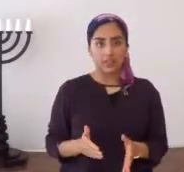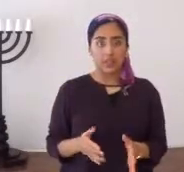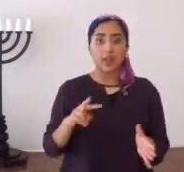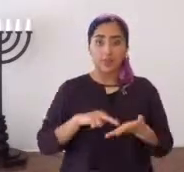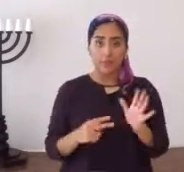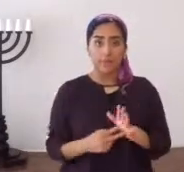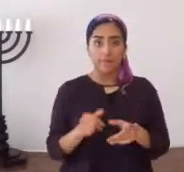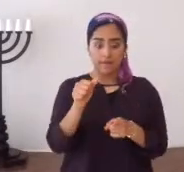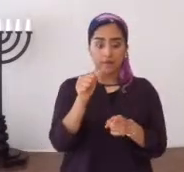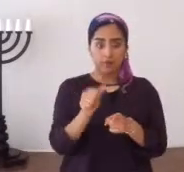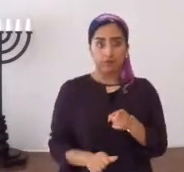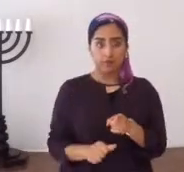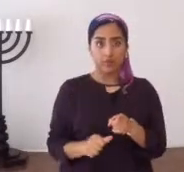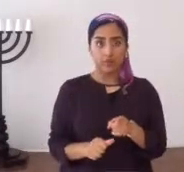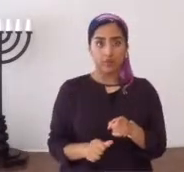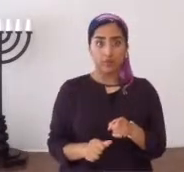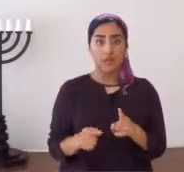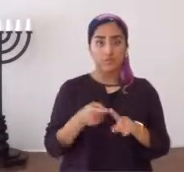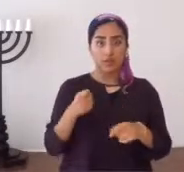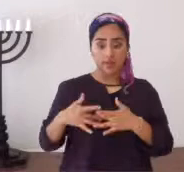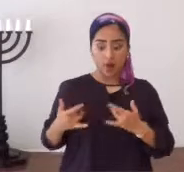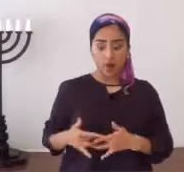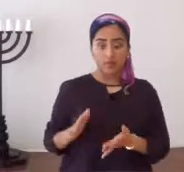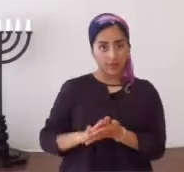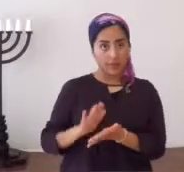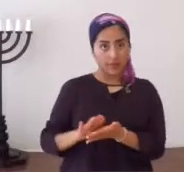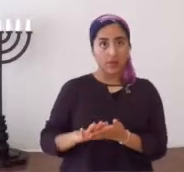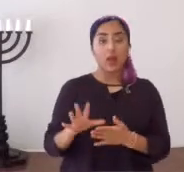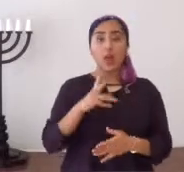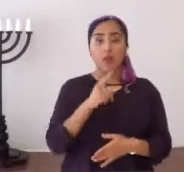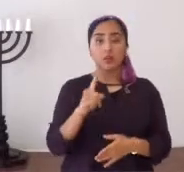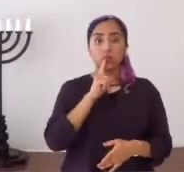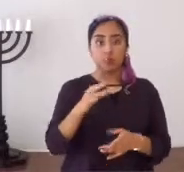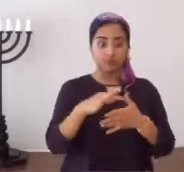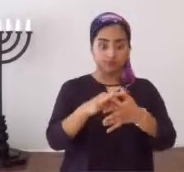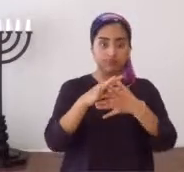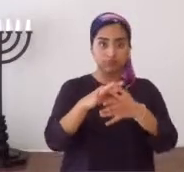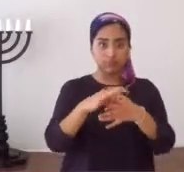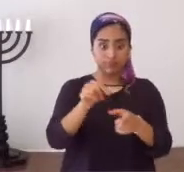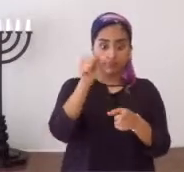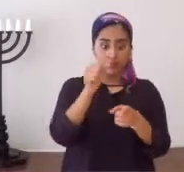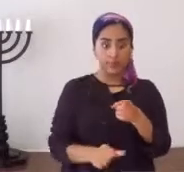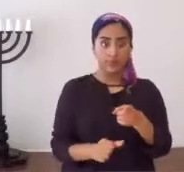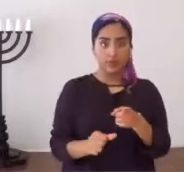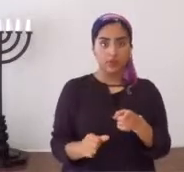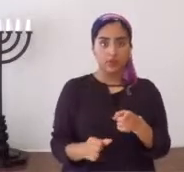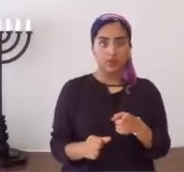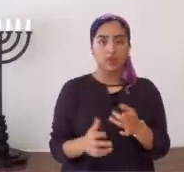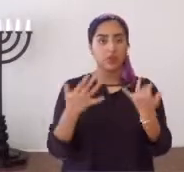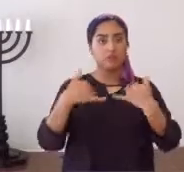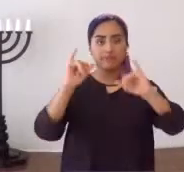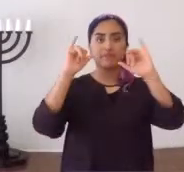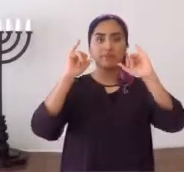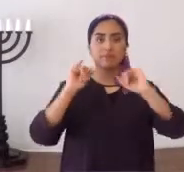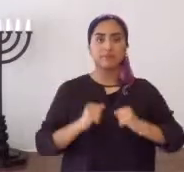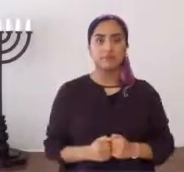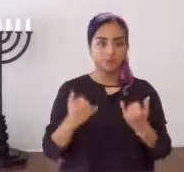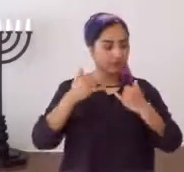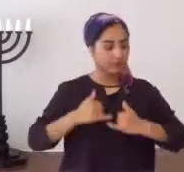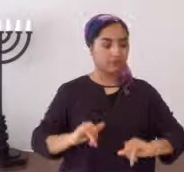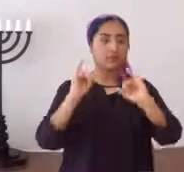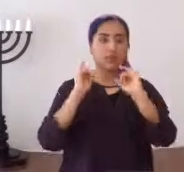ni los profetas, entonces la circuncisión, del corazón, y la circuncisión, física,